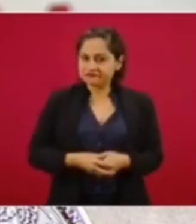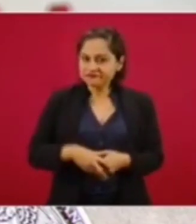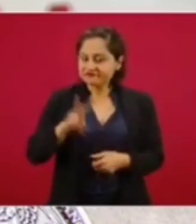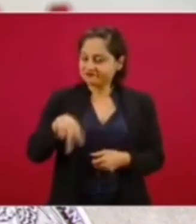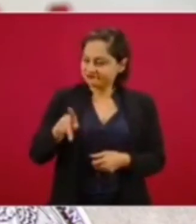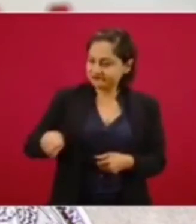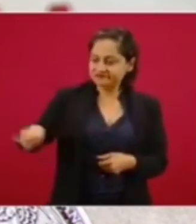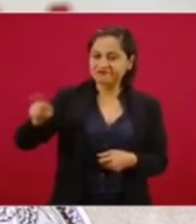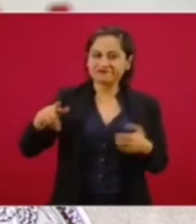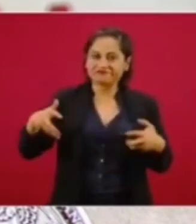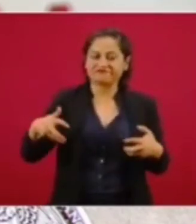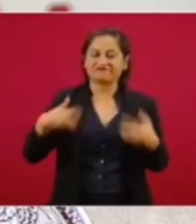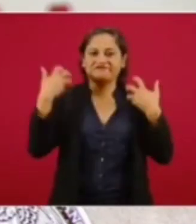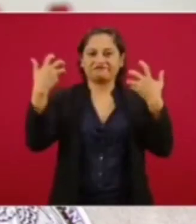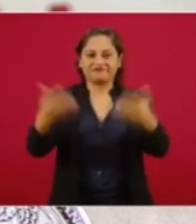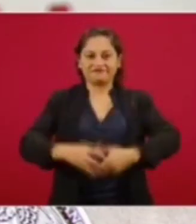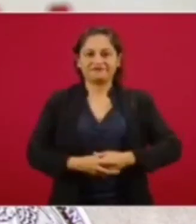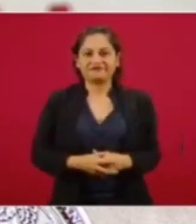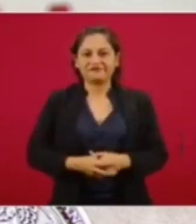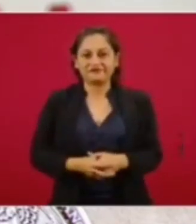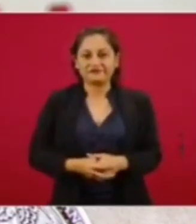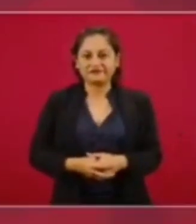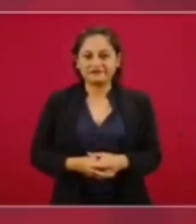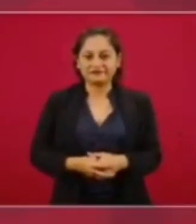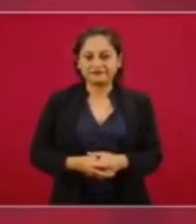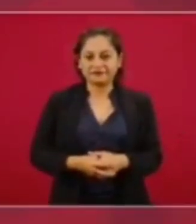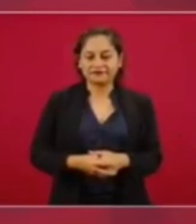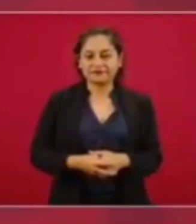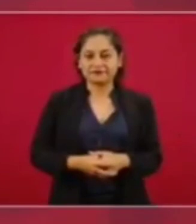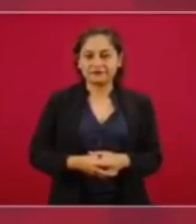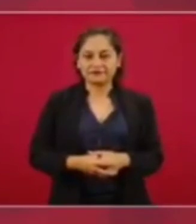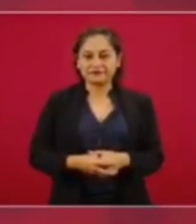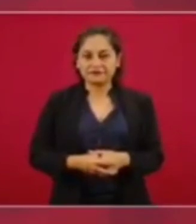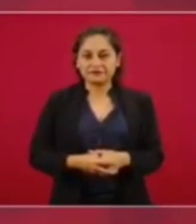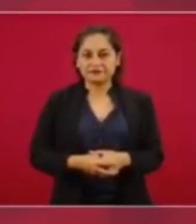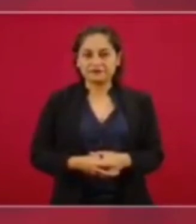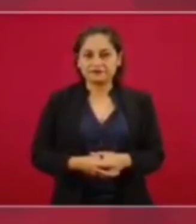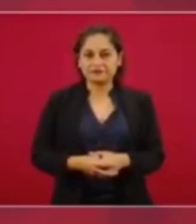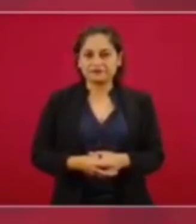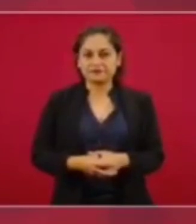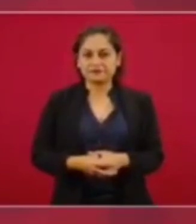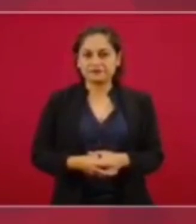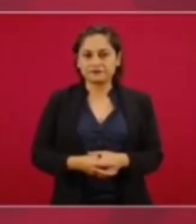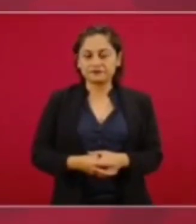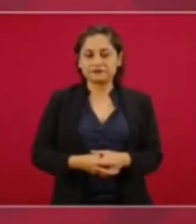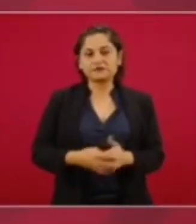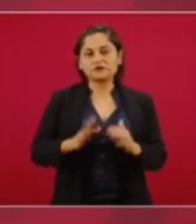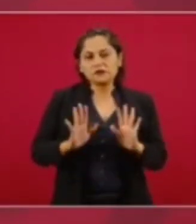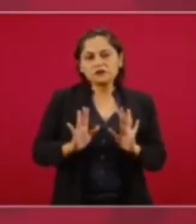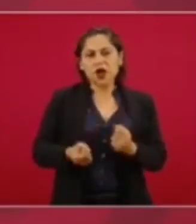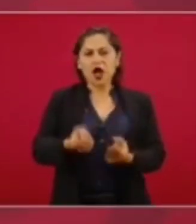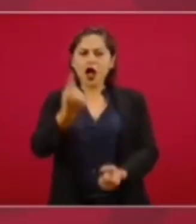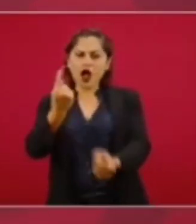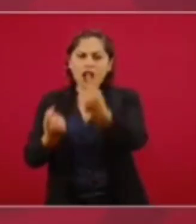enojadísimos y otros a favor.